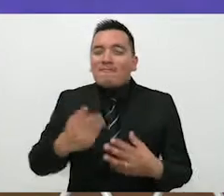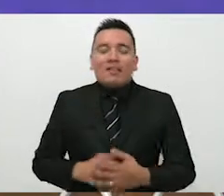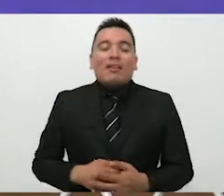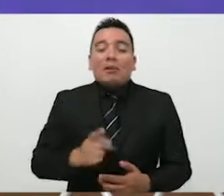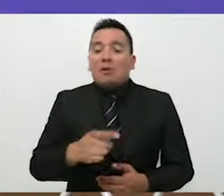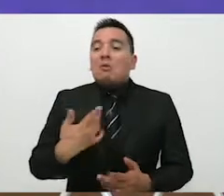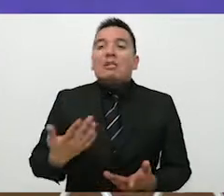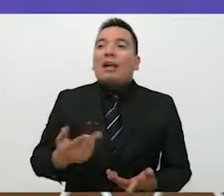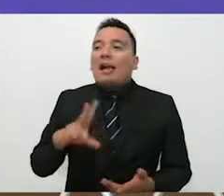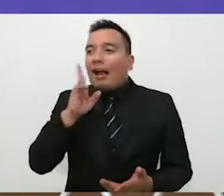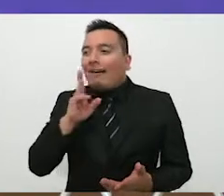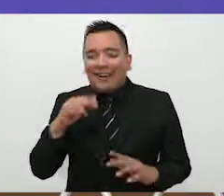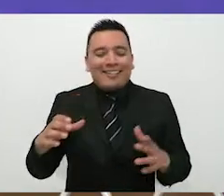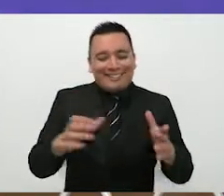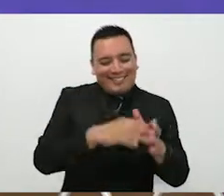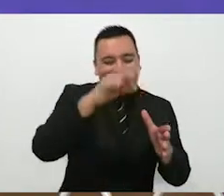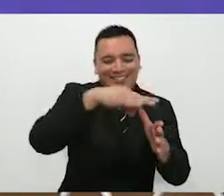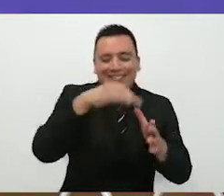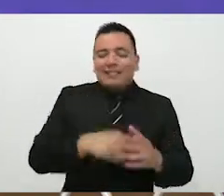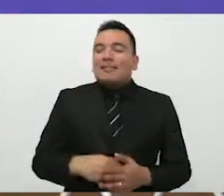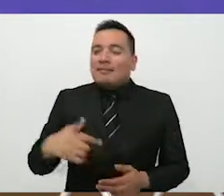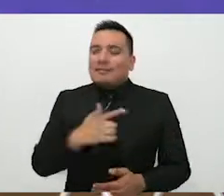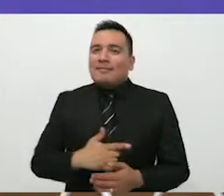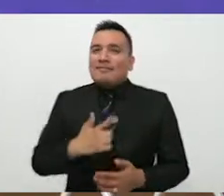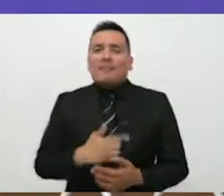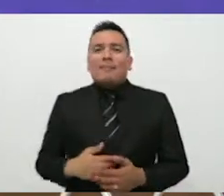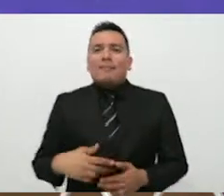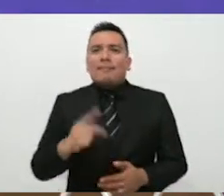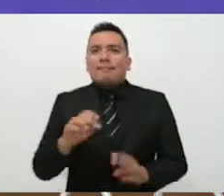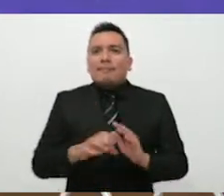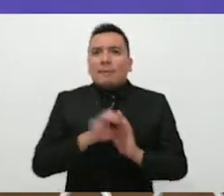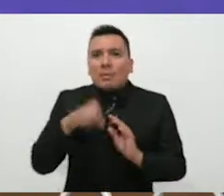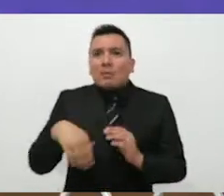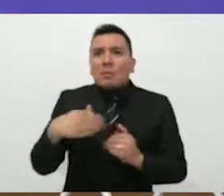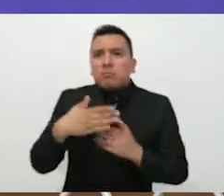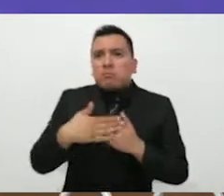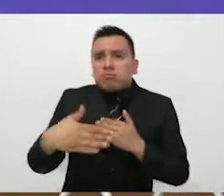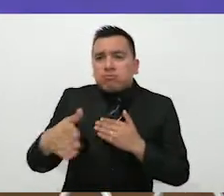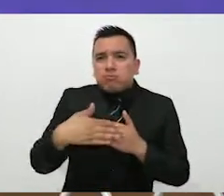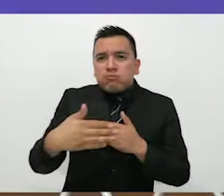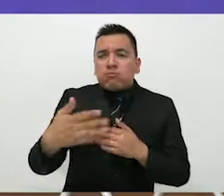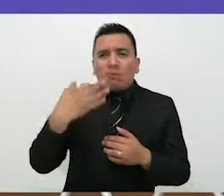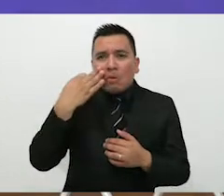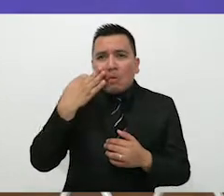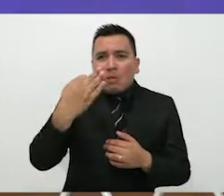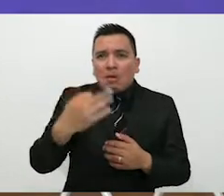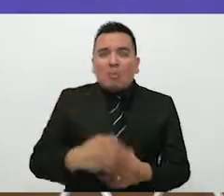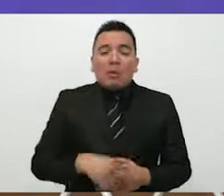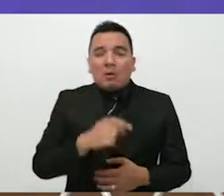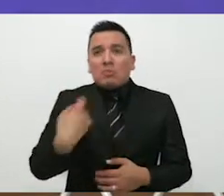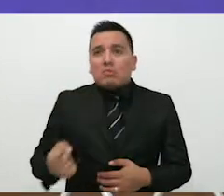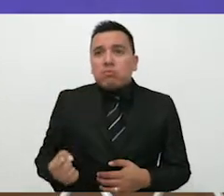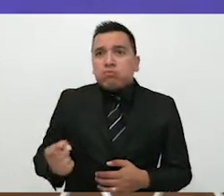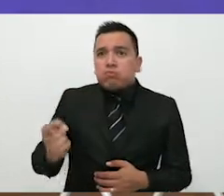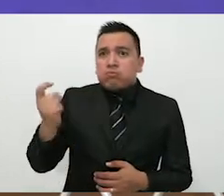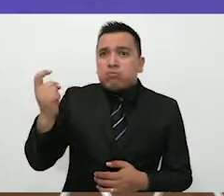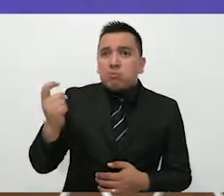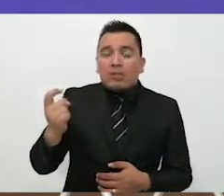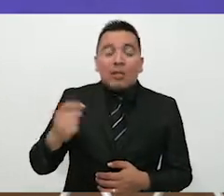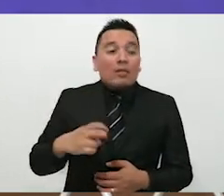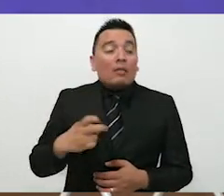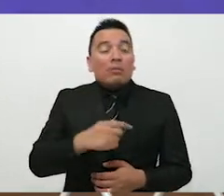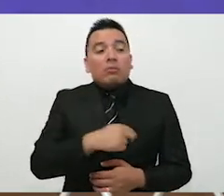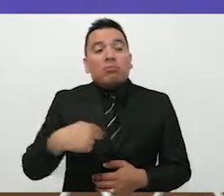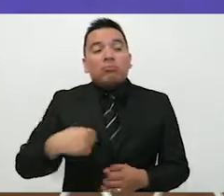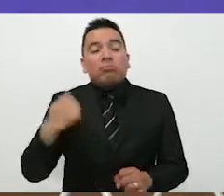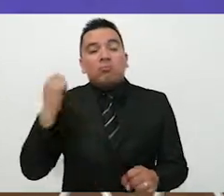emocionan al votar y demás, pero conforme pasa así un poquito el tiempo, conforme crecen, sí empezamos a